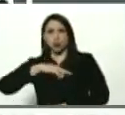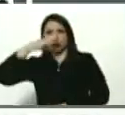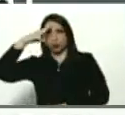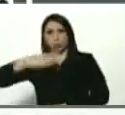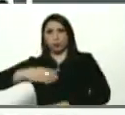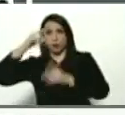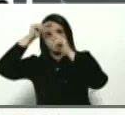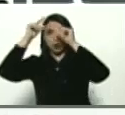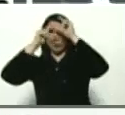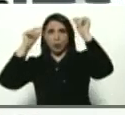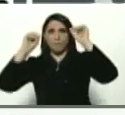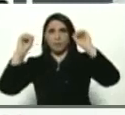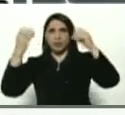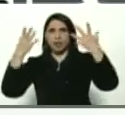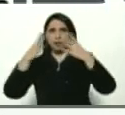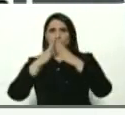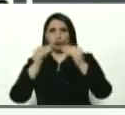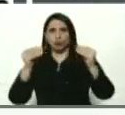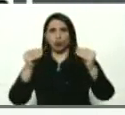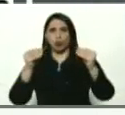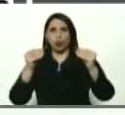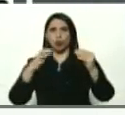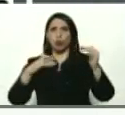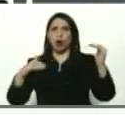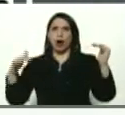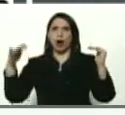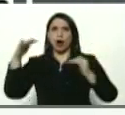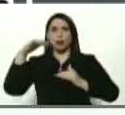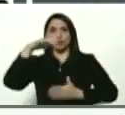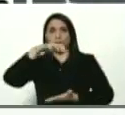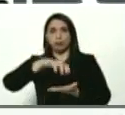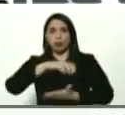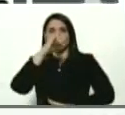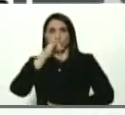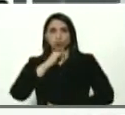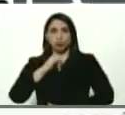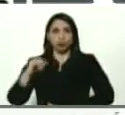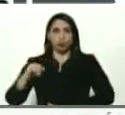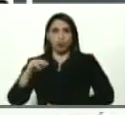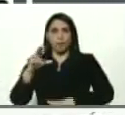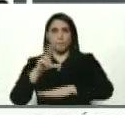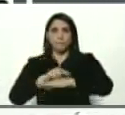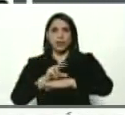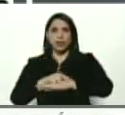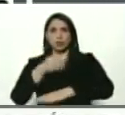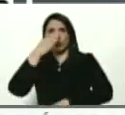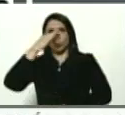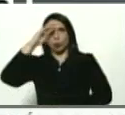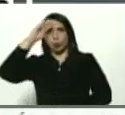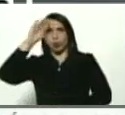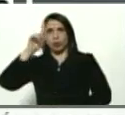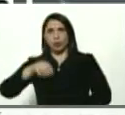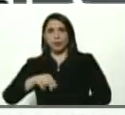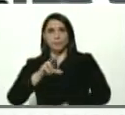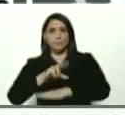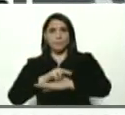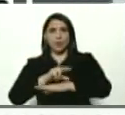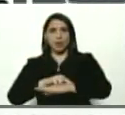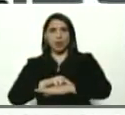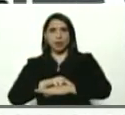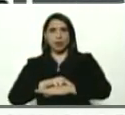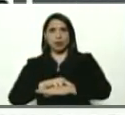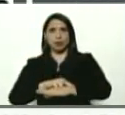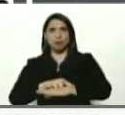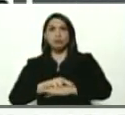brillando por todo lo alto en el estado Zulia, con los médicos cubanos, con los médicos también de la dirección de